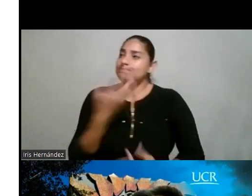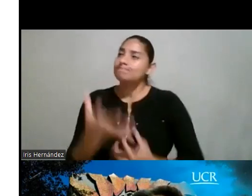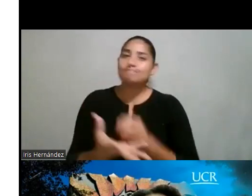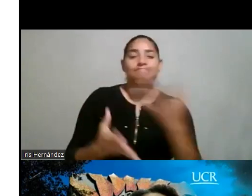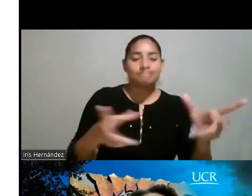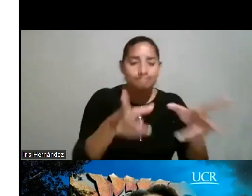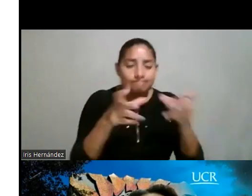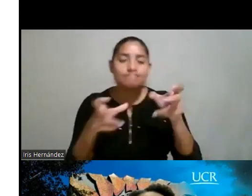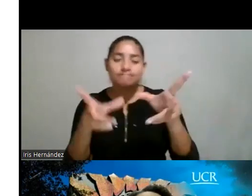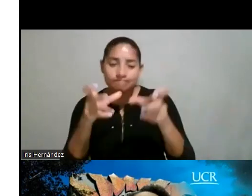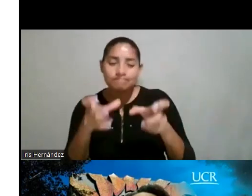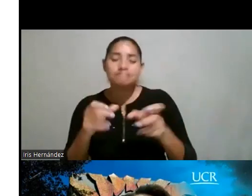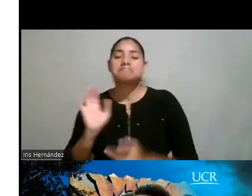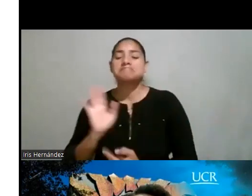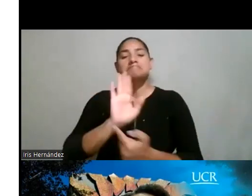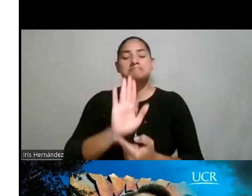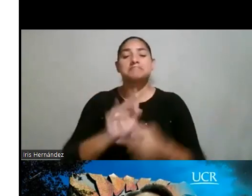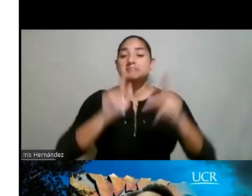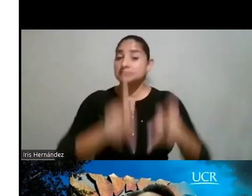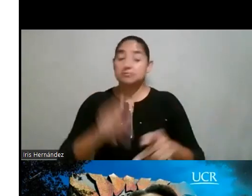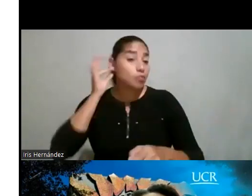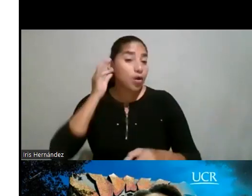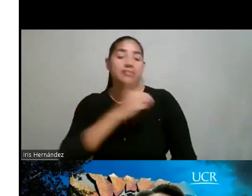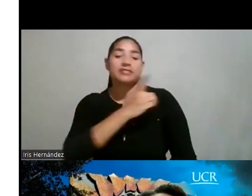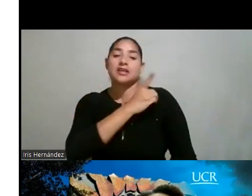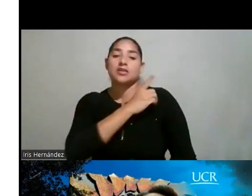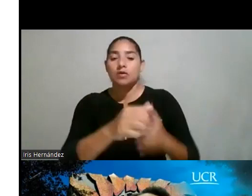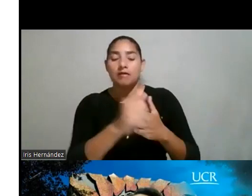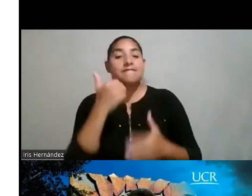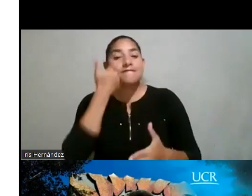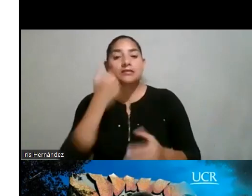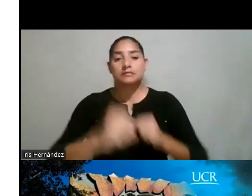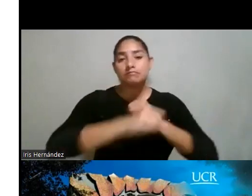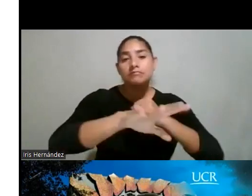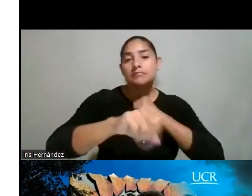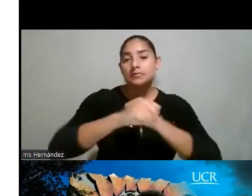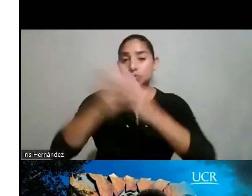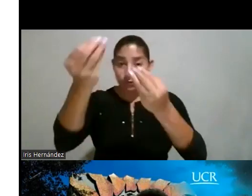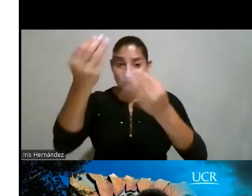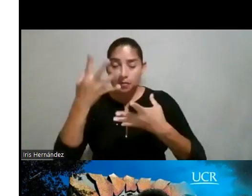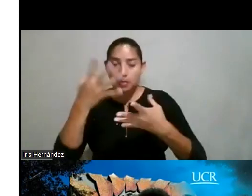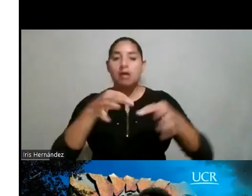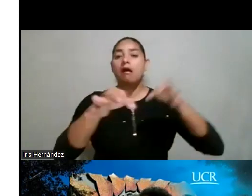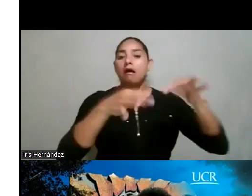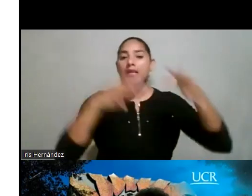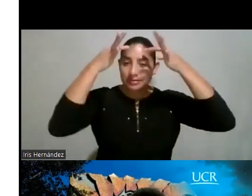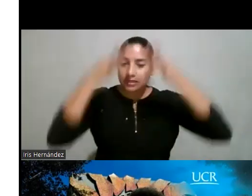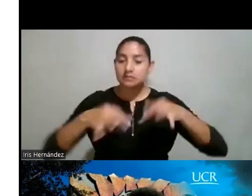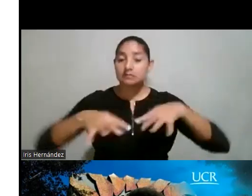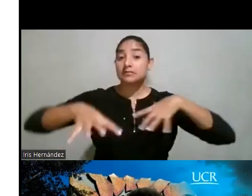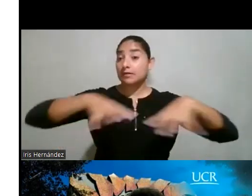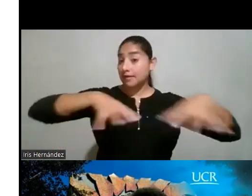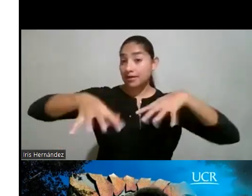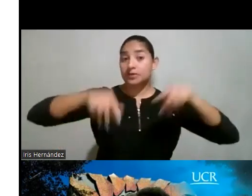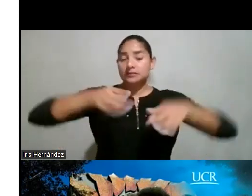sin duda, la presencia de mujeres en puestos de dirección facilitan las campañas de información y toma de diferentes acciones en